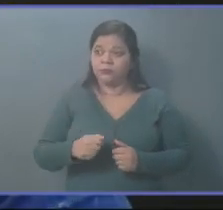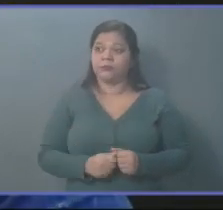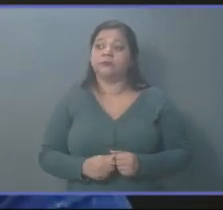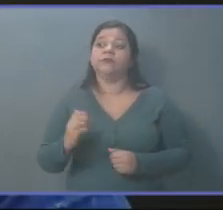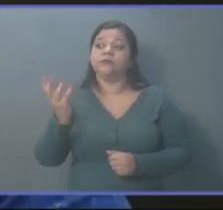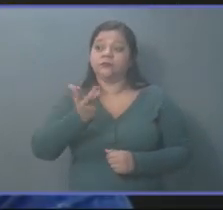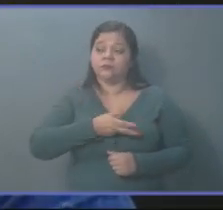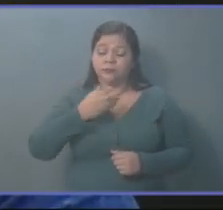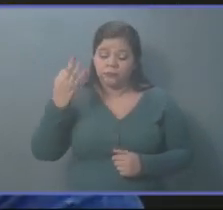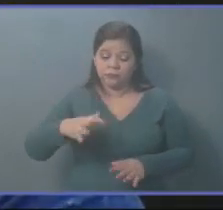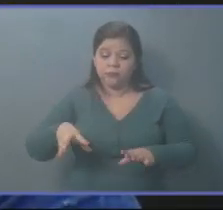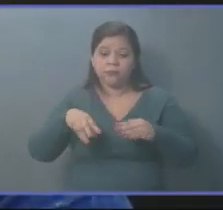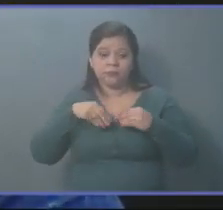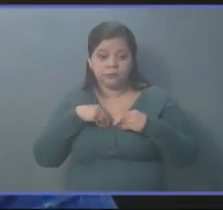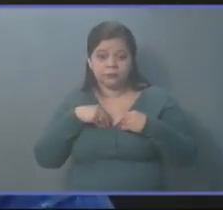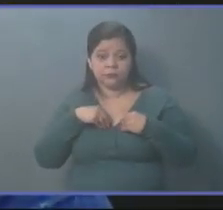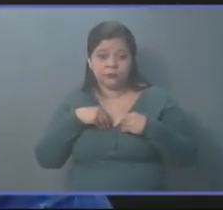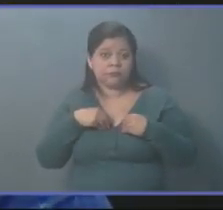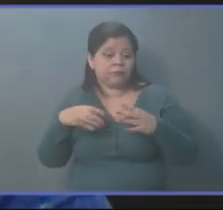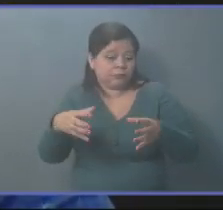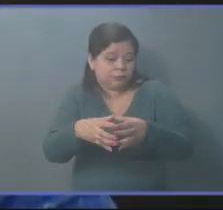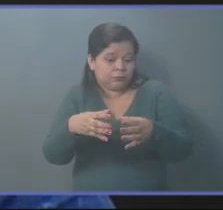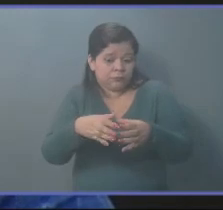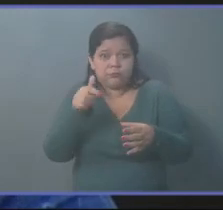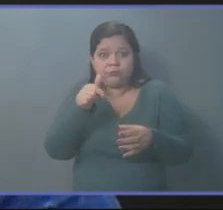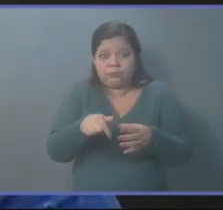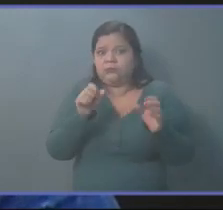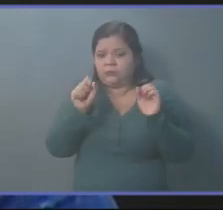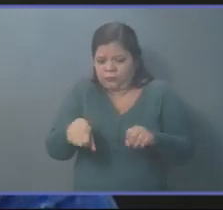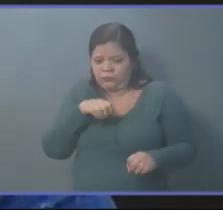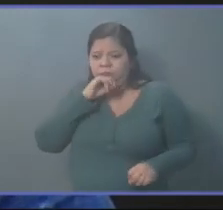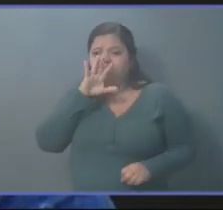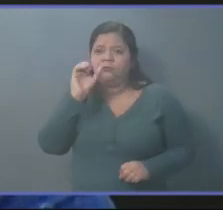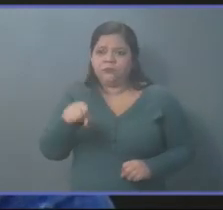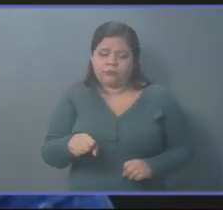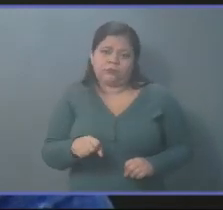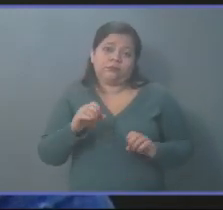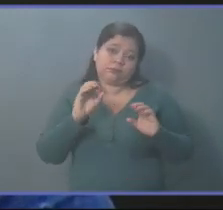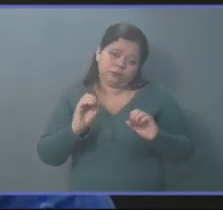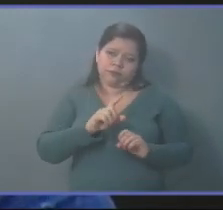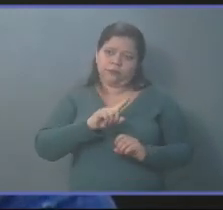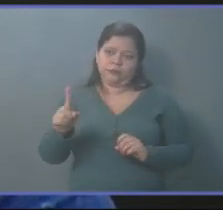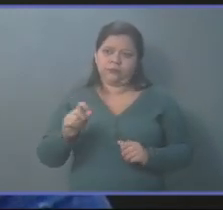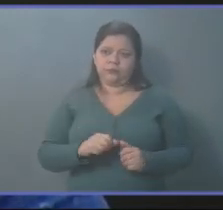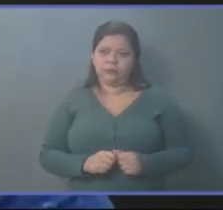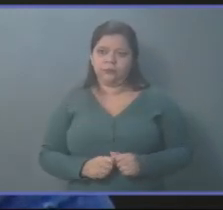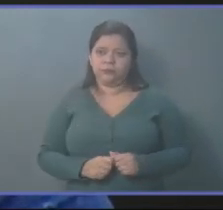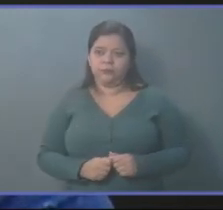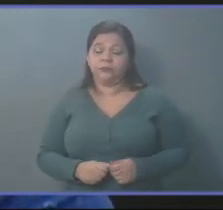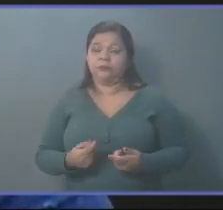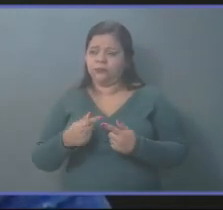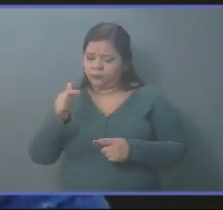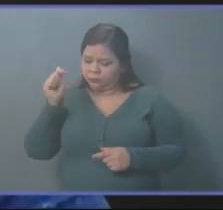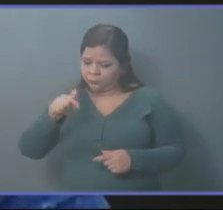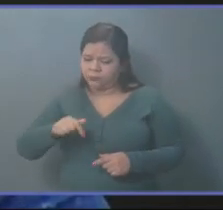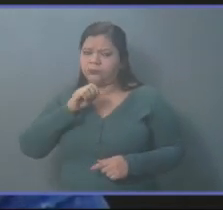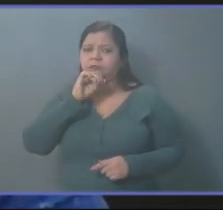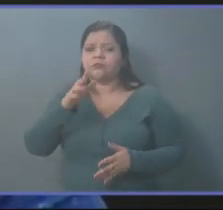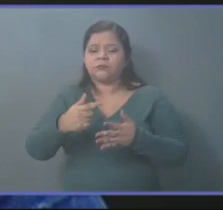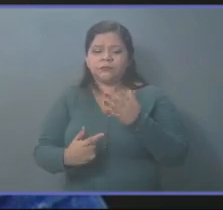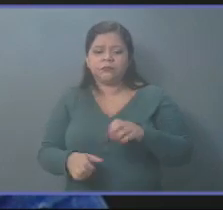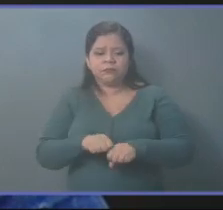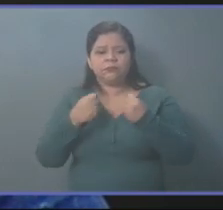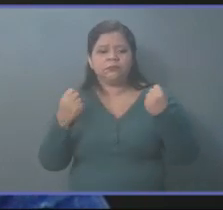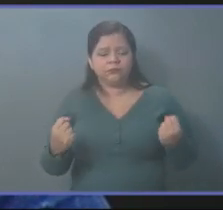Teníamos que recibirla. Y allá en las comisiones podía decirse sí o podía decirse no. Pero también aquí se ha roto con la ley.